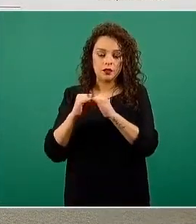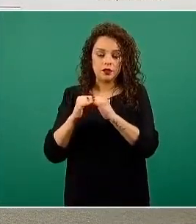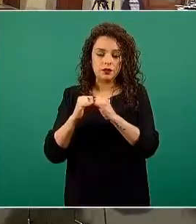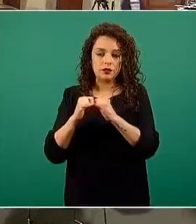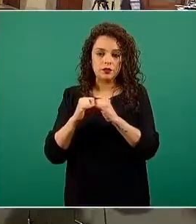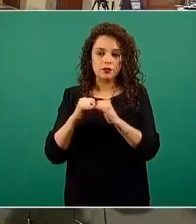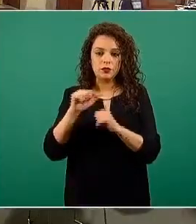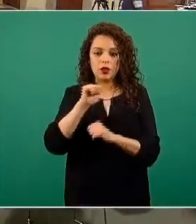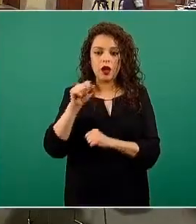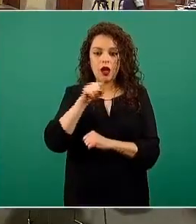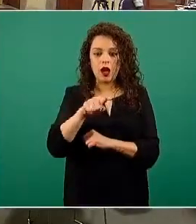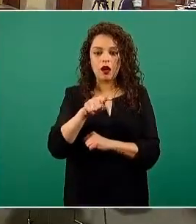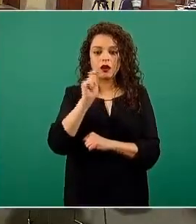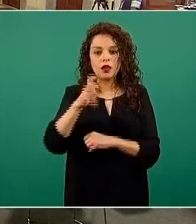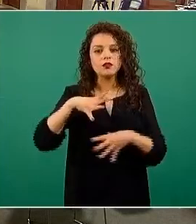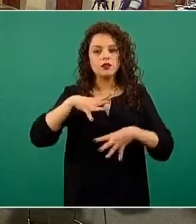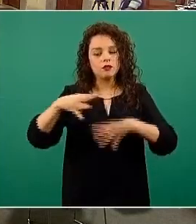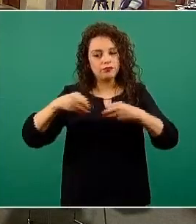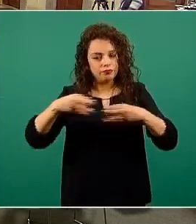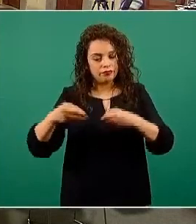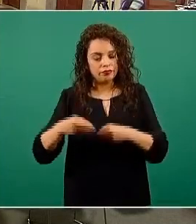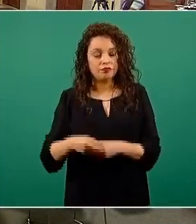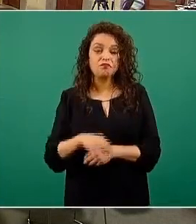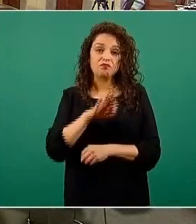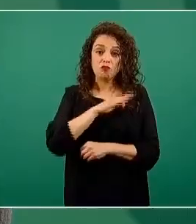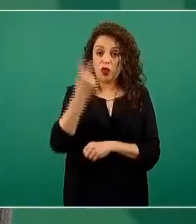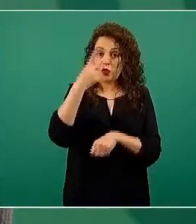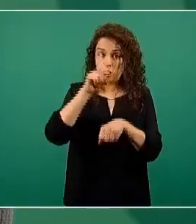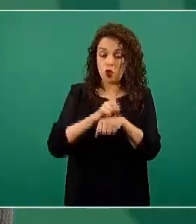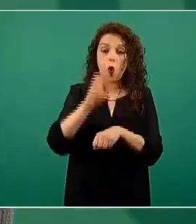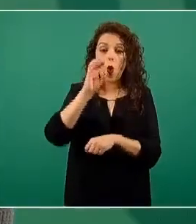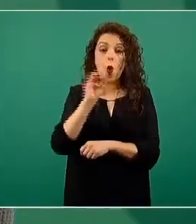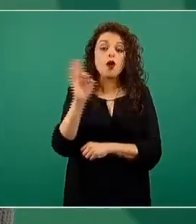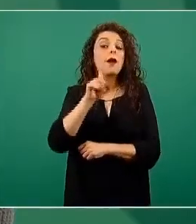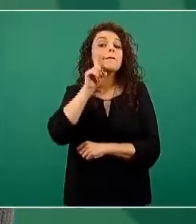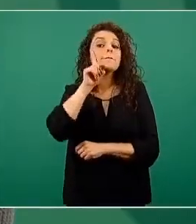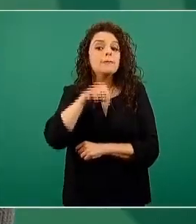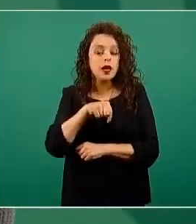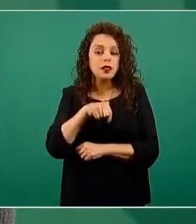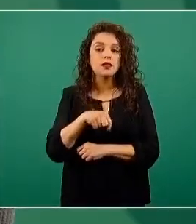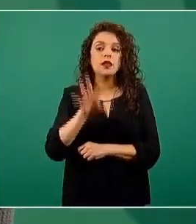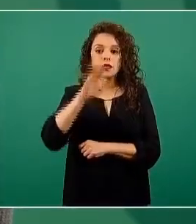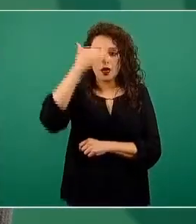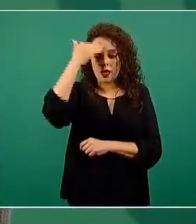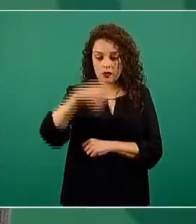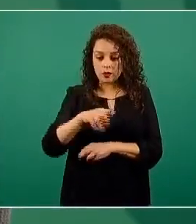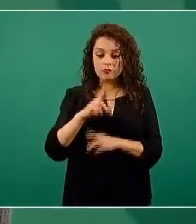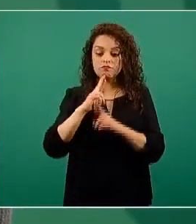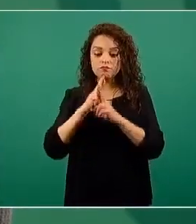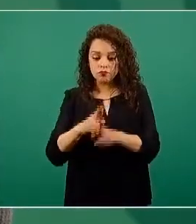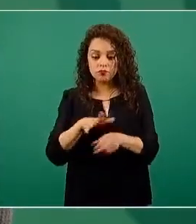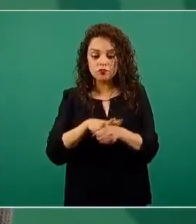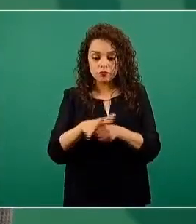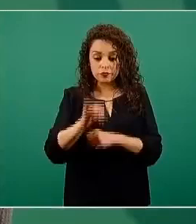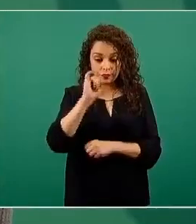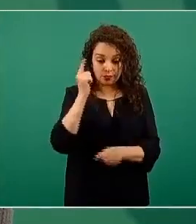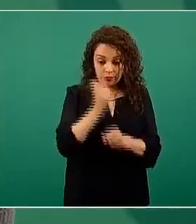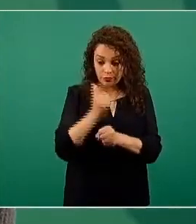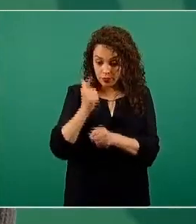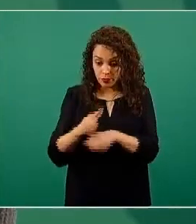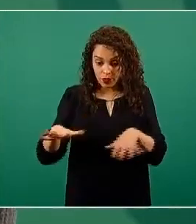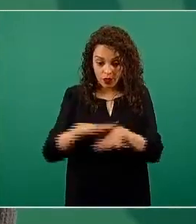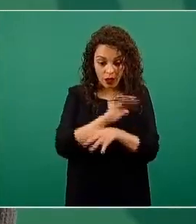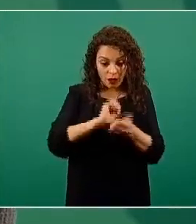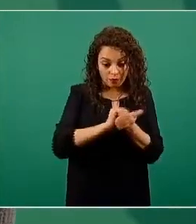estamos ya a días a lo mejor mañana tendremos ya los resultados para ver si se encontraron las mutaciones características y además